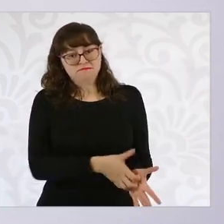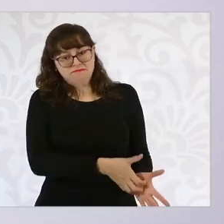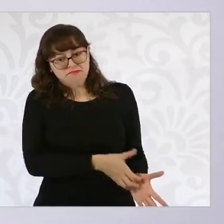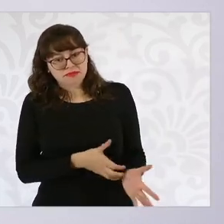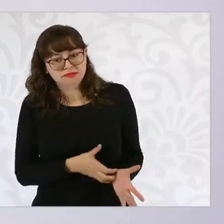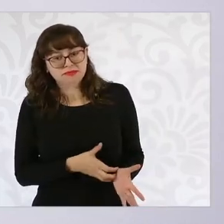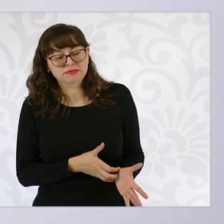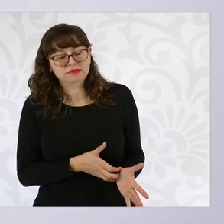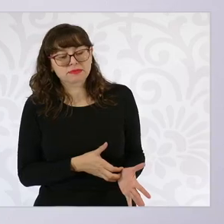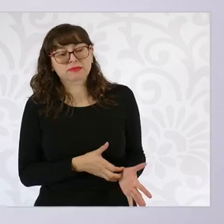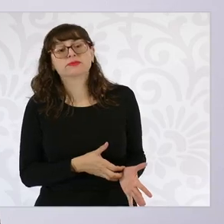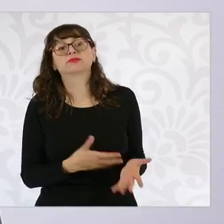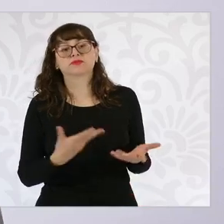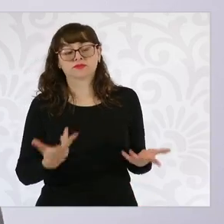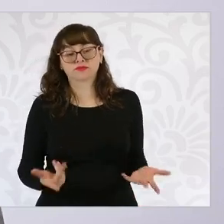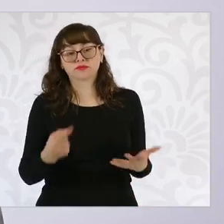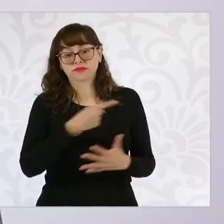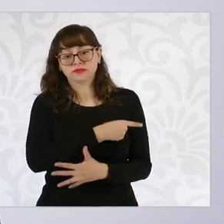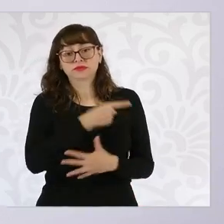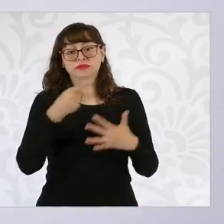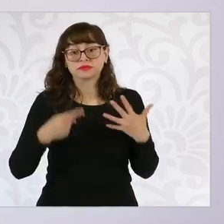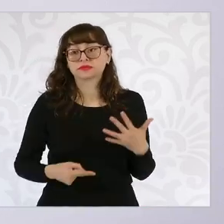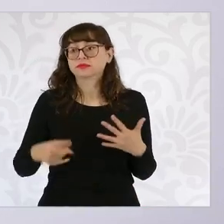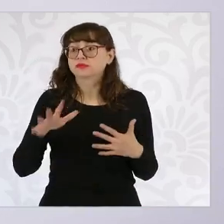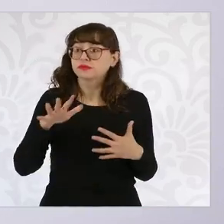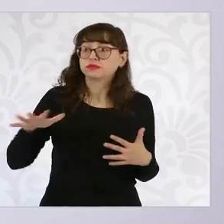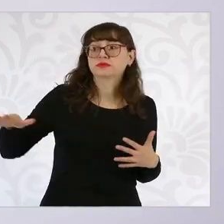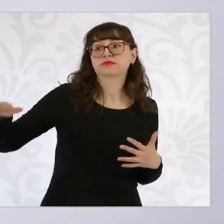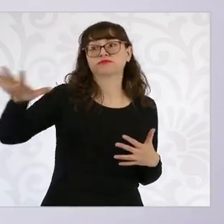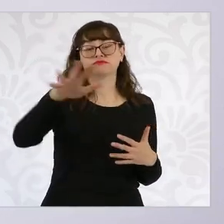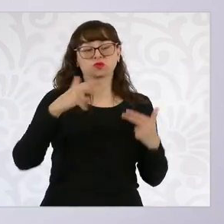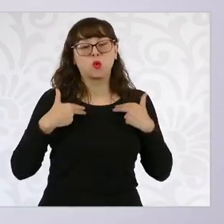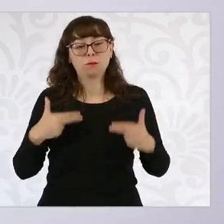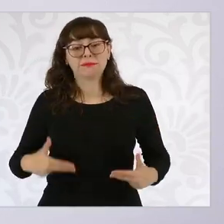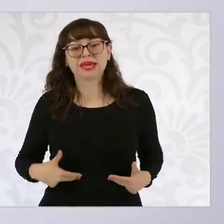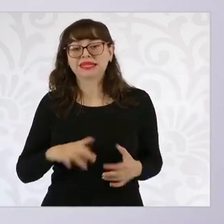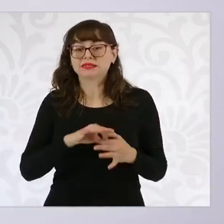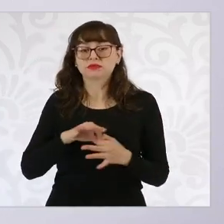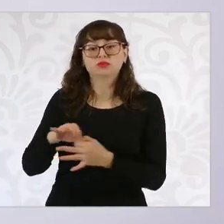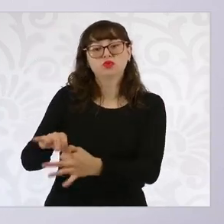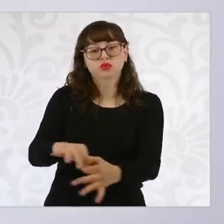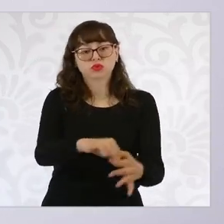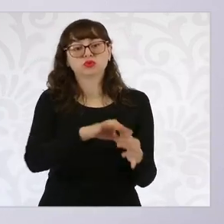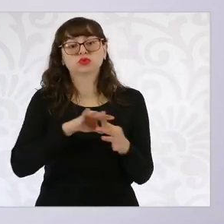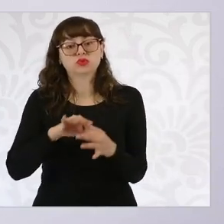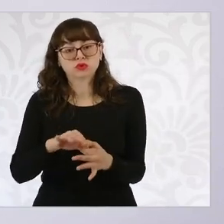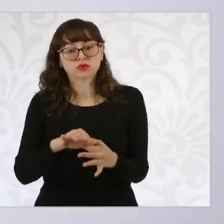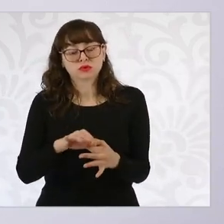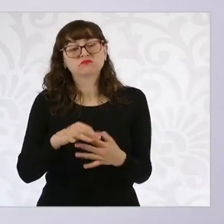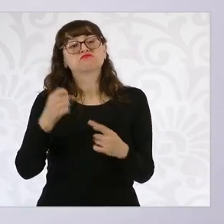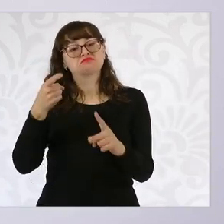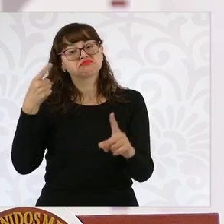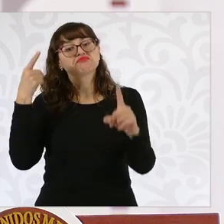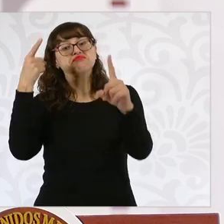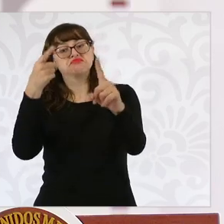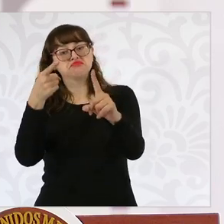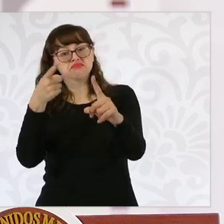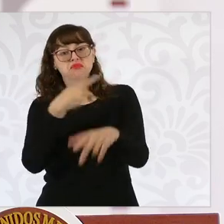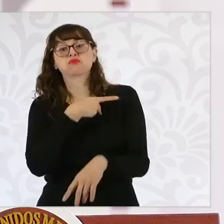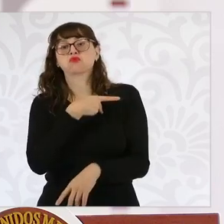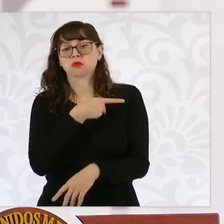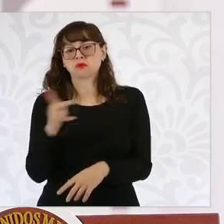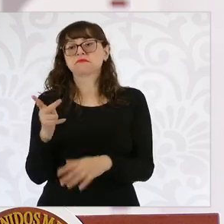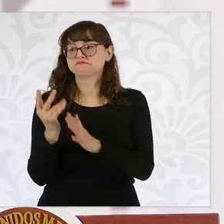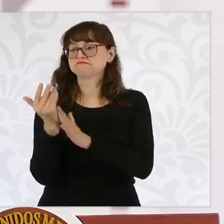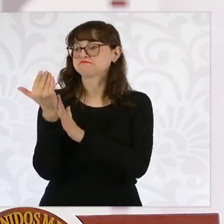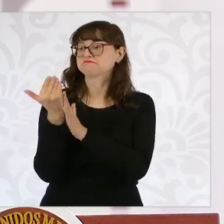modelo que se enmarca en el humanismo mexicano ha demostrado que es la ruta para combatir la pobreza.